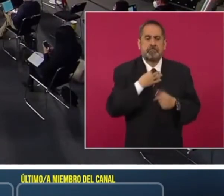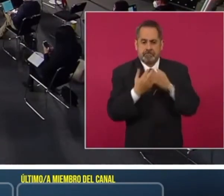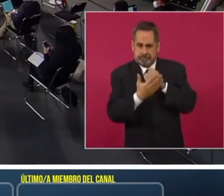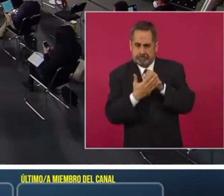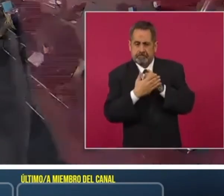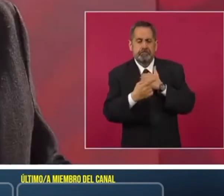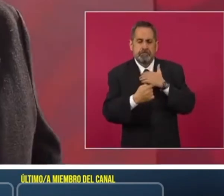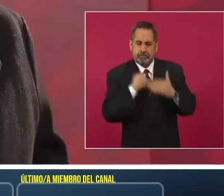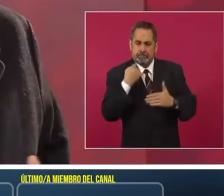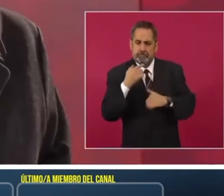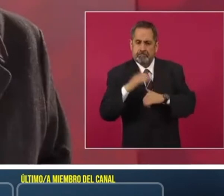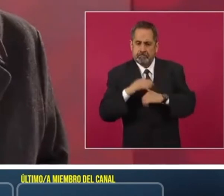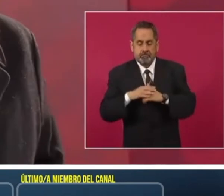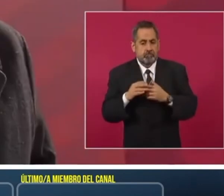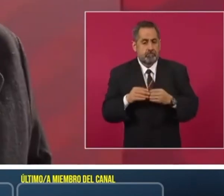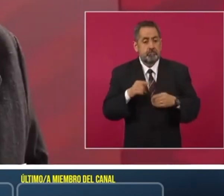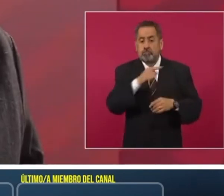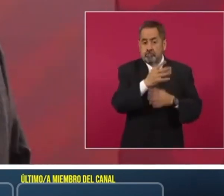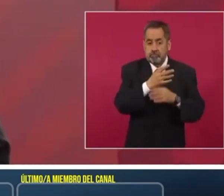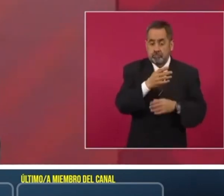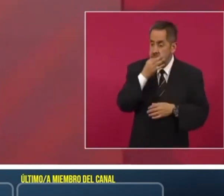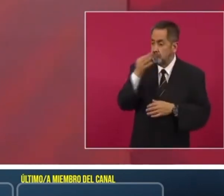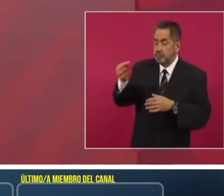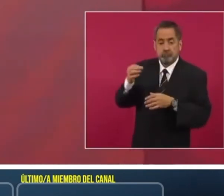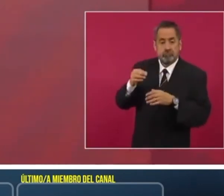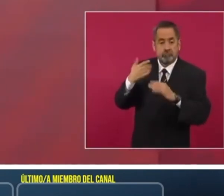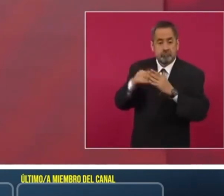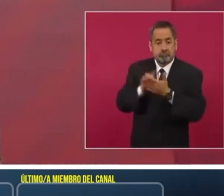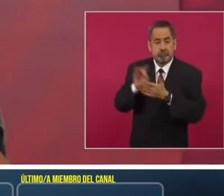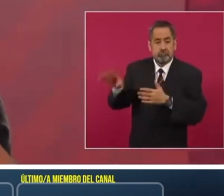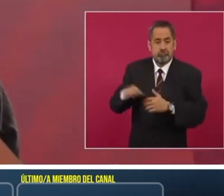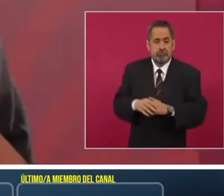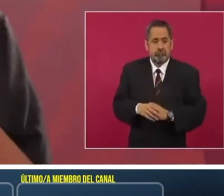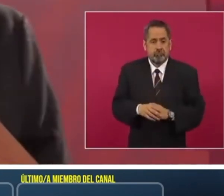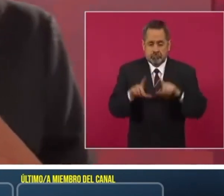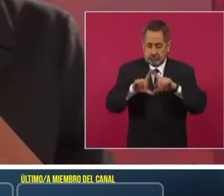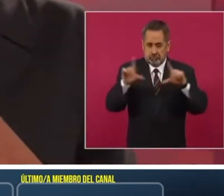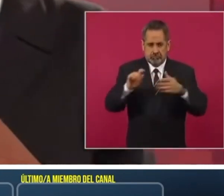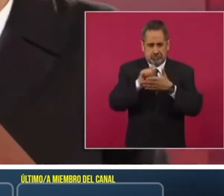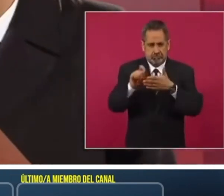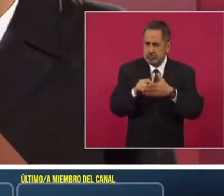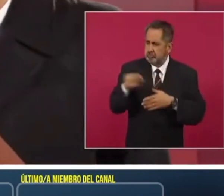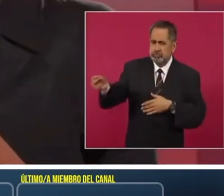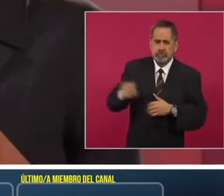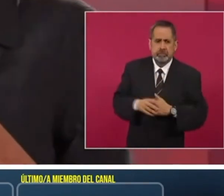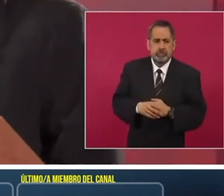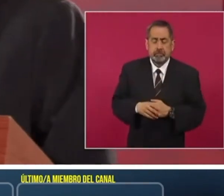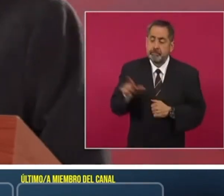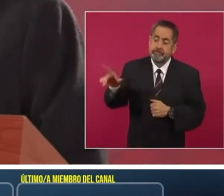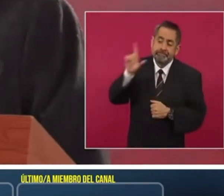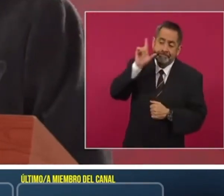que me mandó a la casa una tarjeta dice mañana